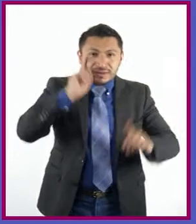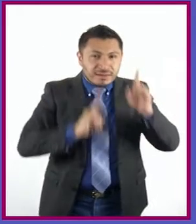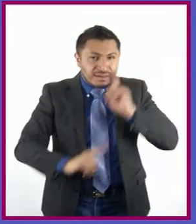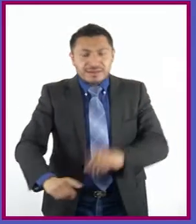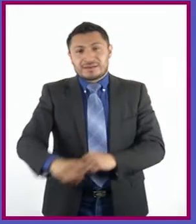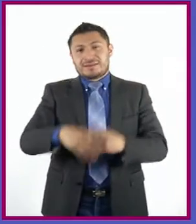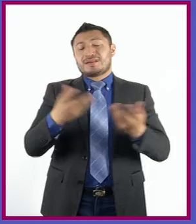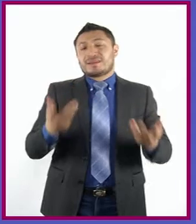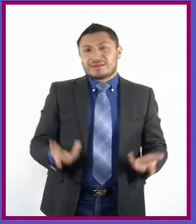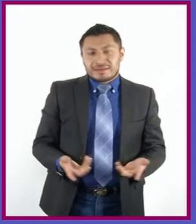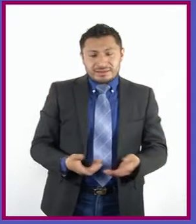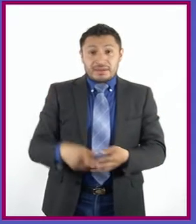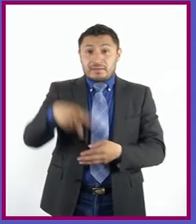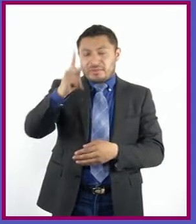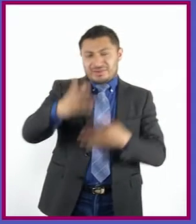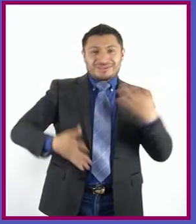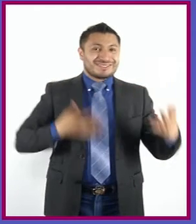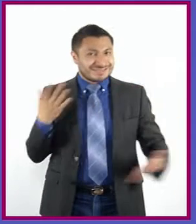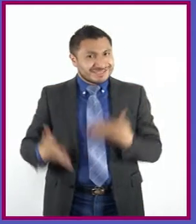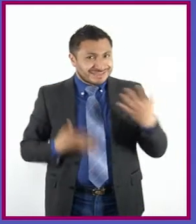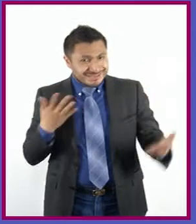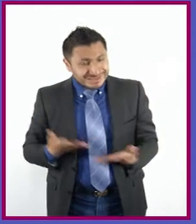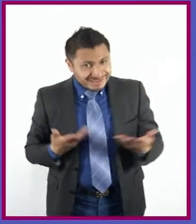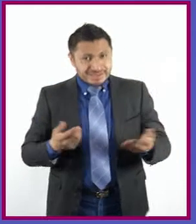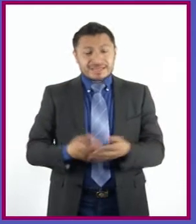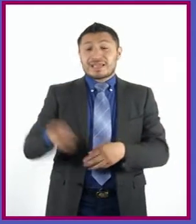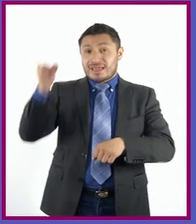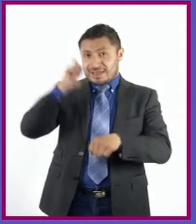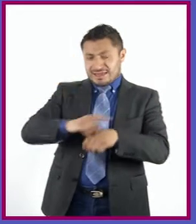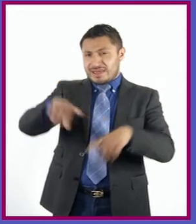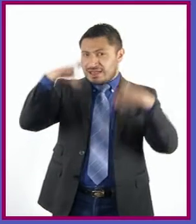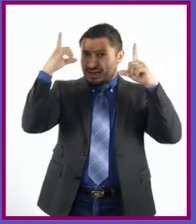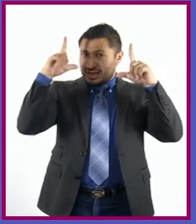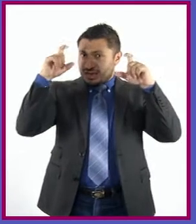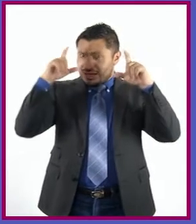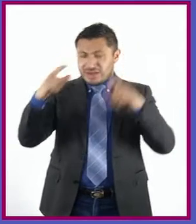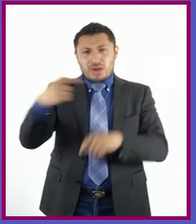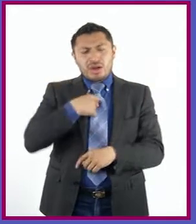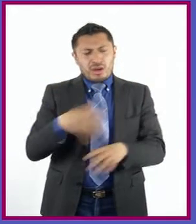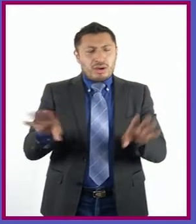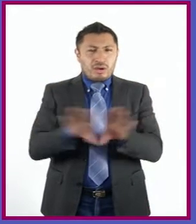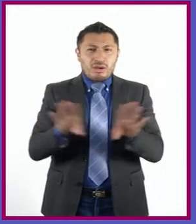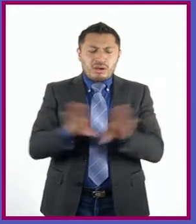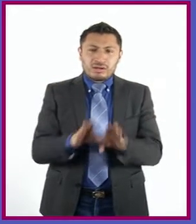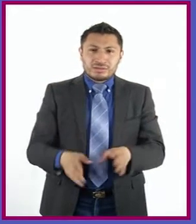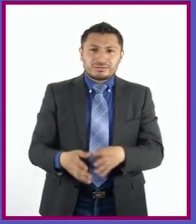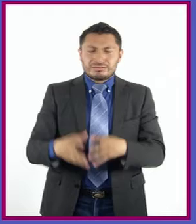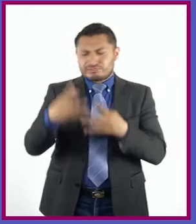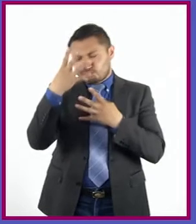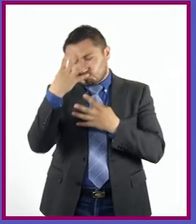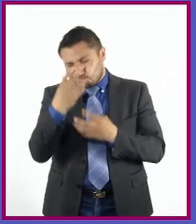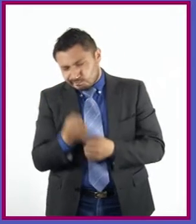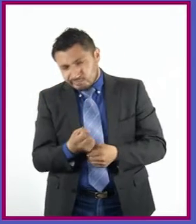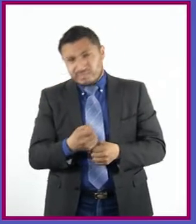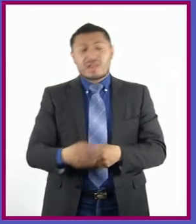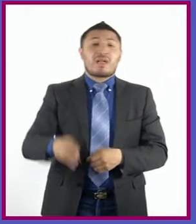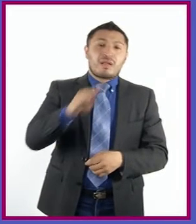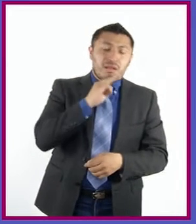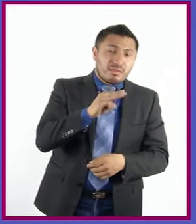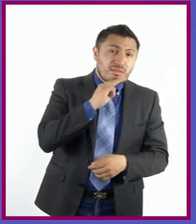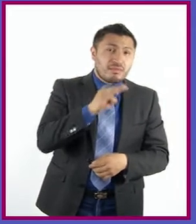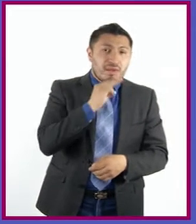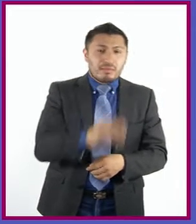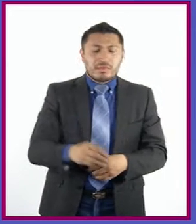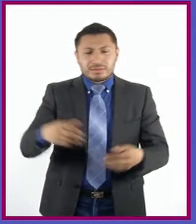variar. Pero de alegría. Desde el día de la foto, yo me había quedado con la sensación de que mi mamá